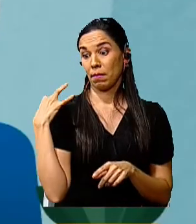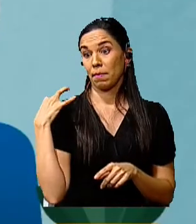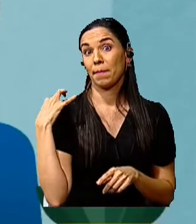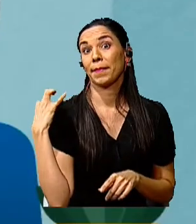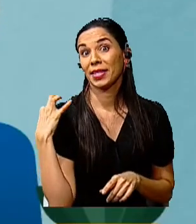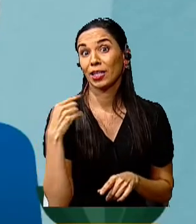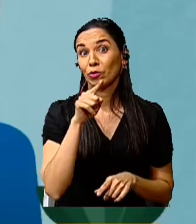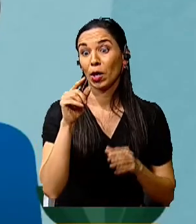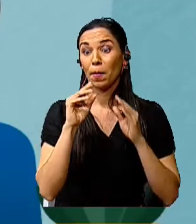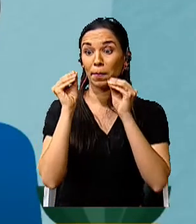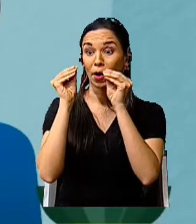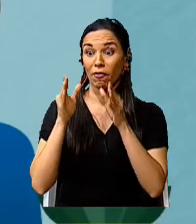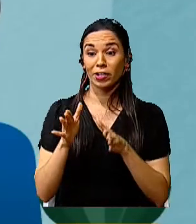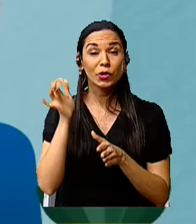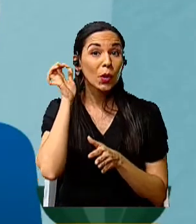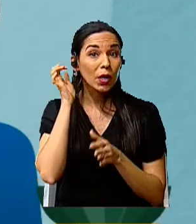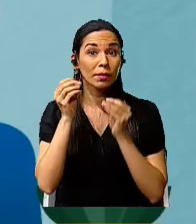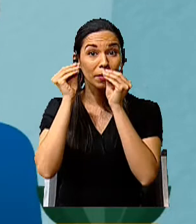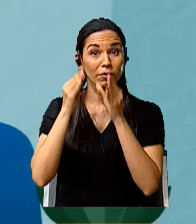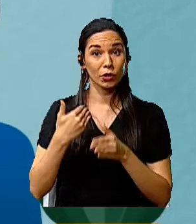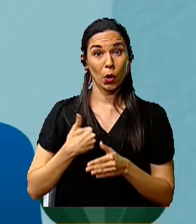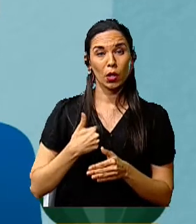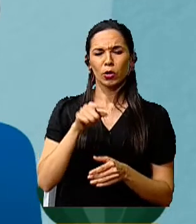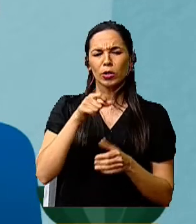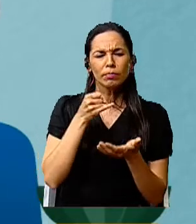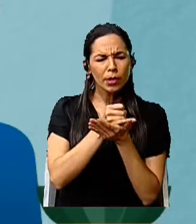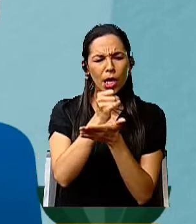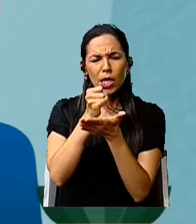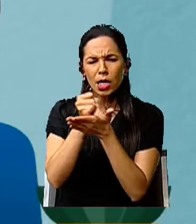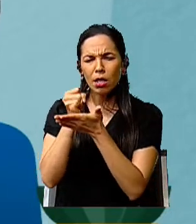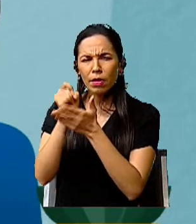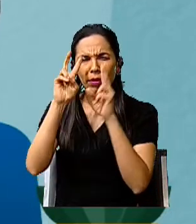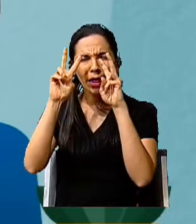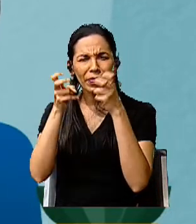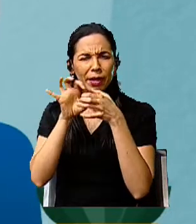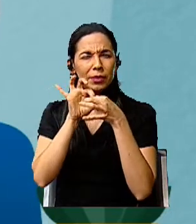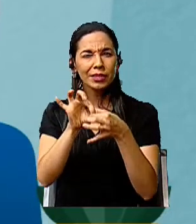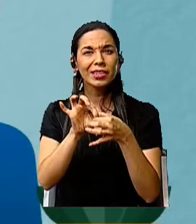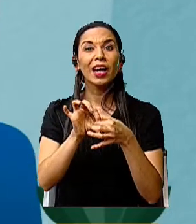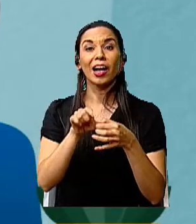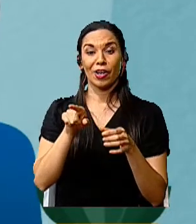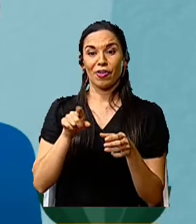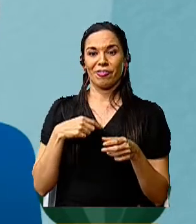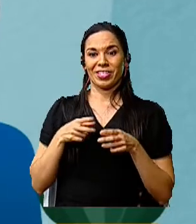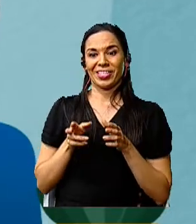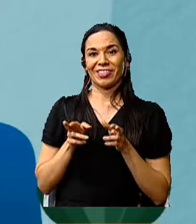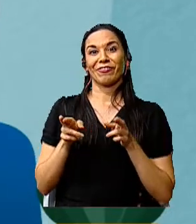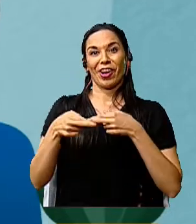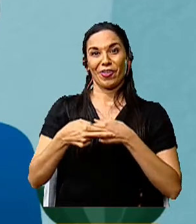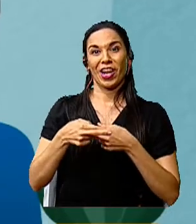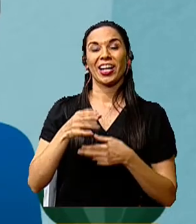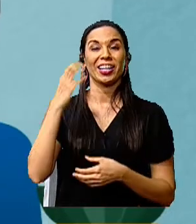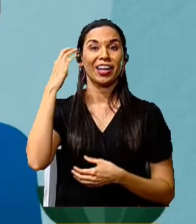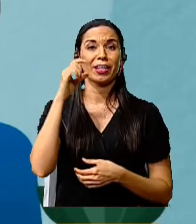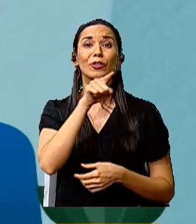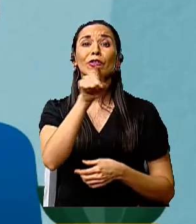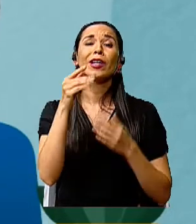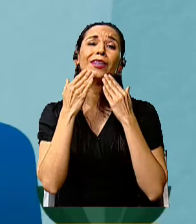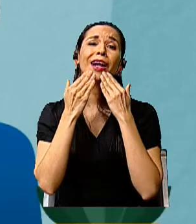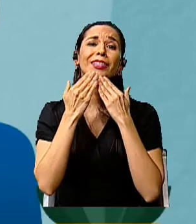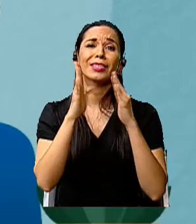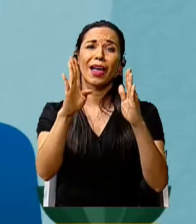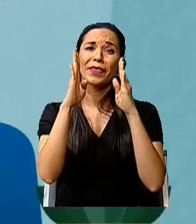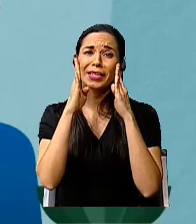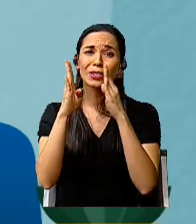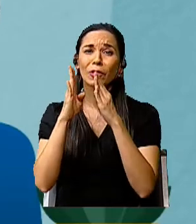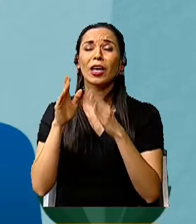maestra sigan investigando sobre este interesante tema. La Dirección Regional de Cartago agradece su atención y espero